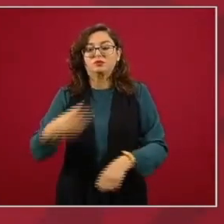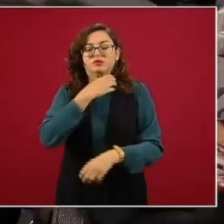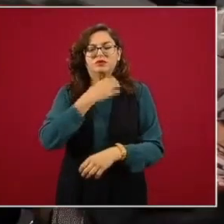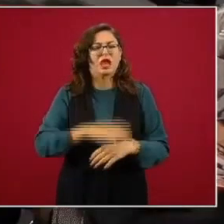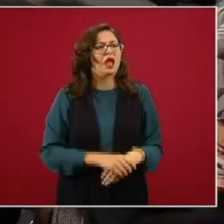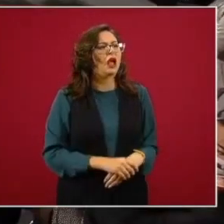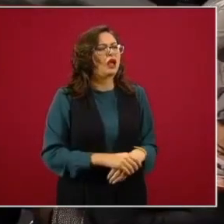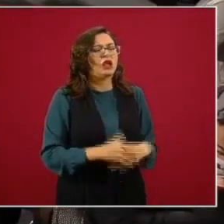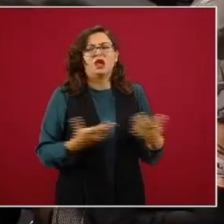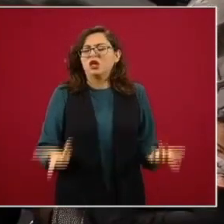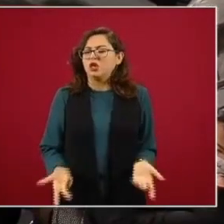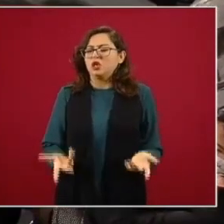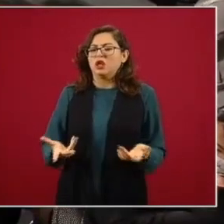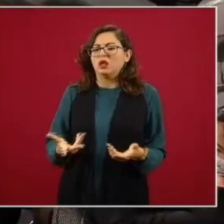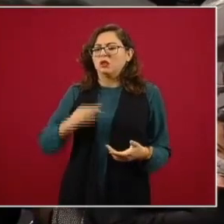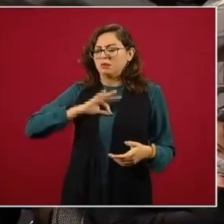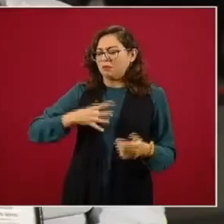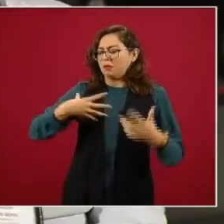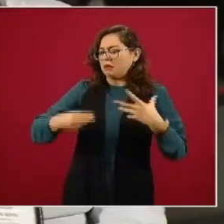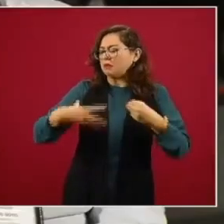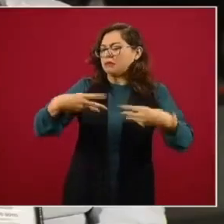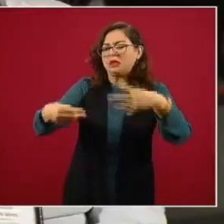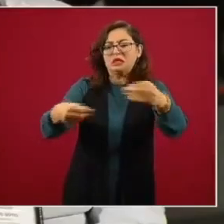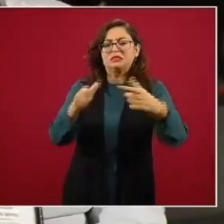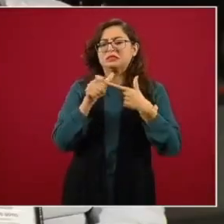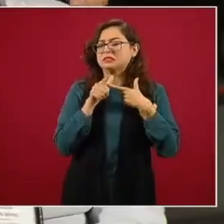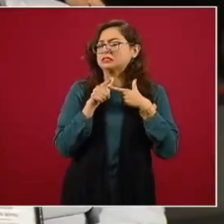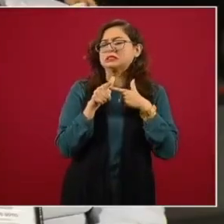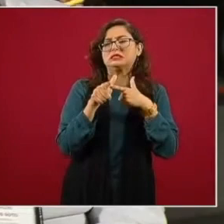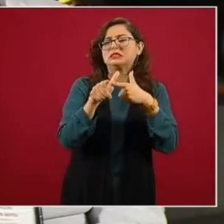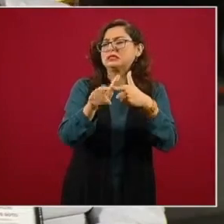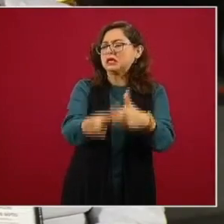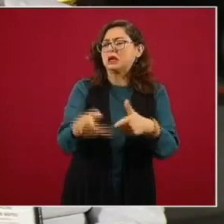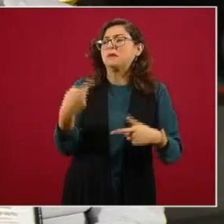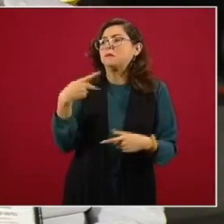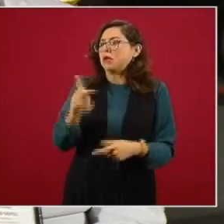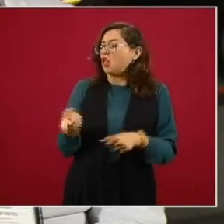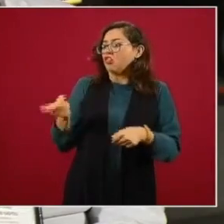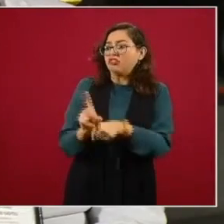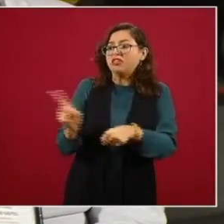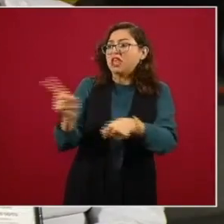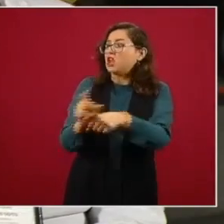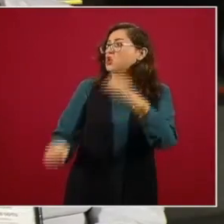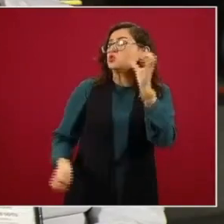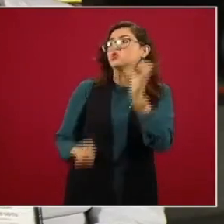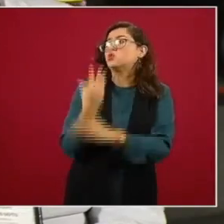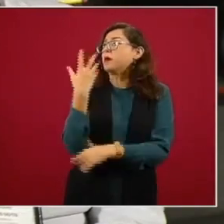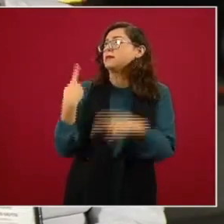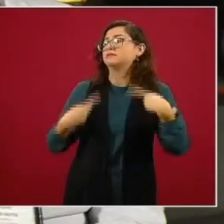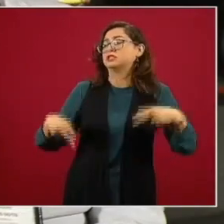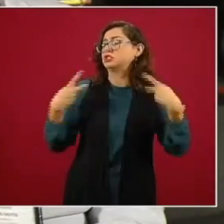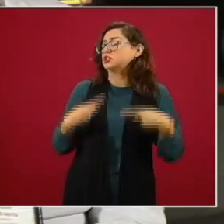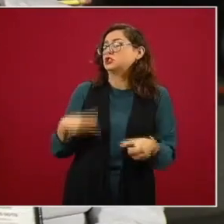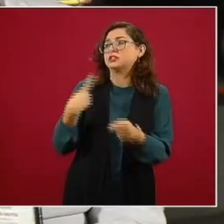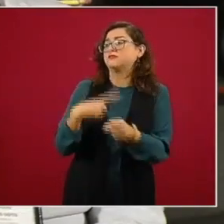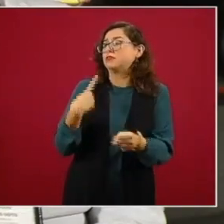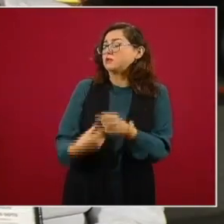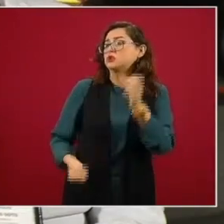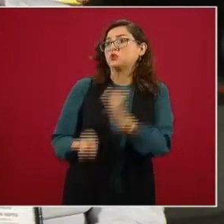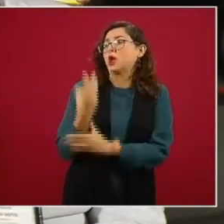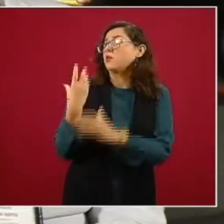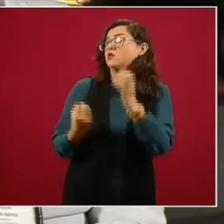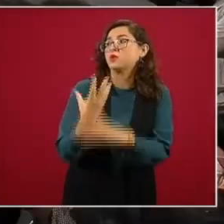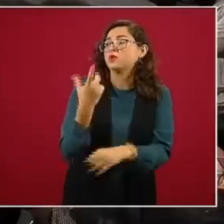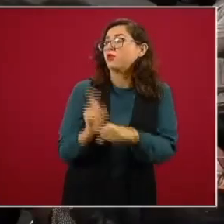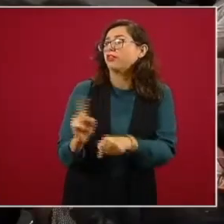incluso porque la pandemia sigue su curso, pero precisamente por eso, sea, todos los días hay casos nuevos de contagios en todo el país. Sí, sí,